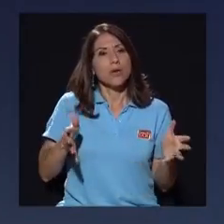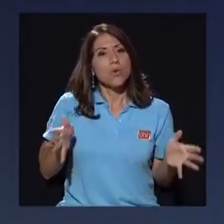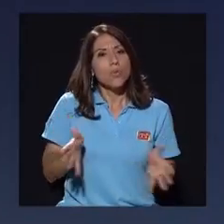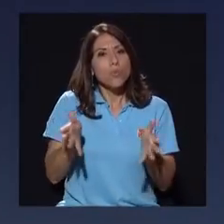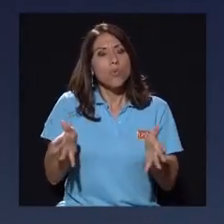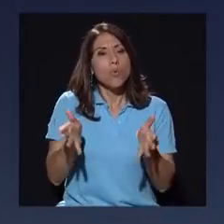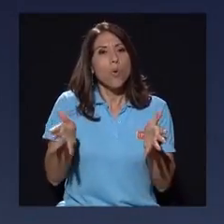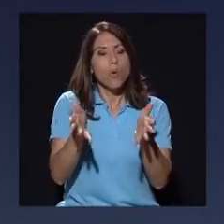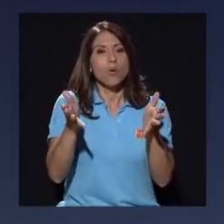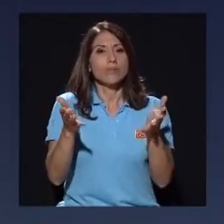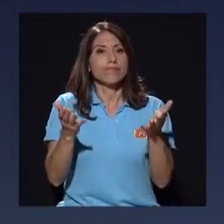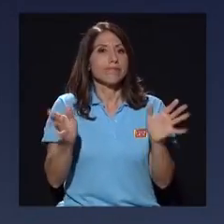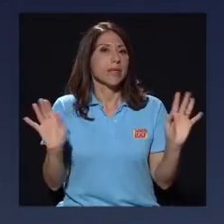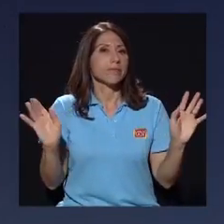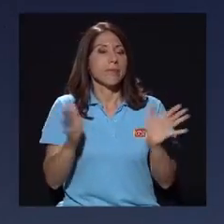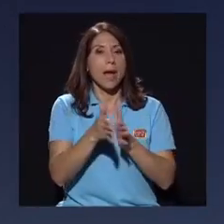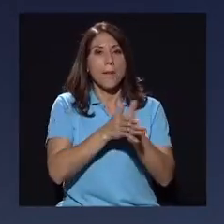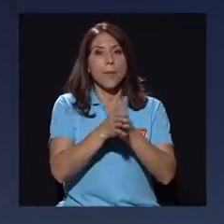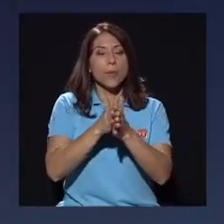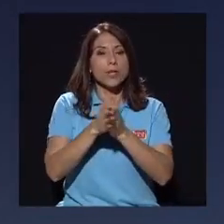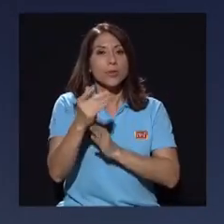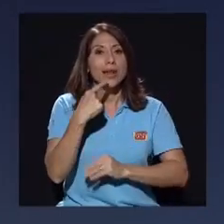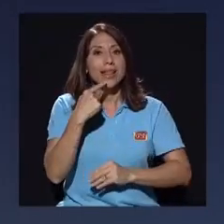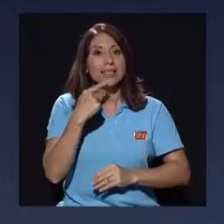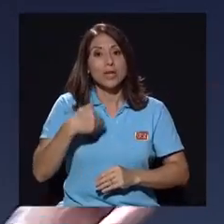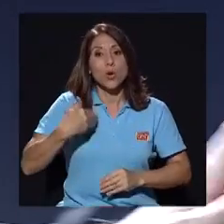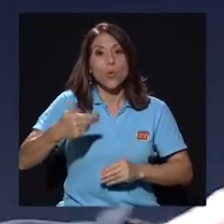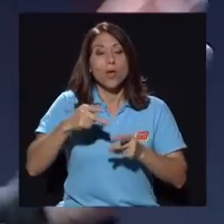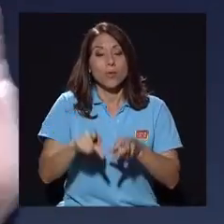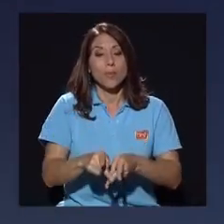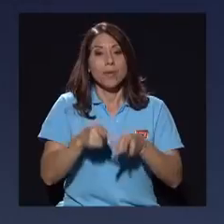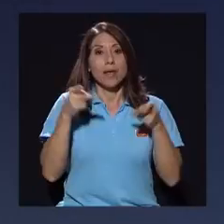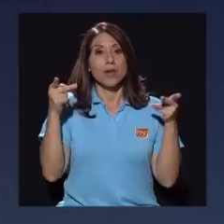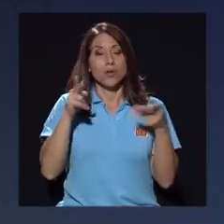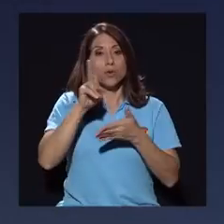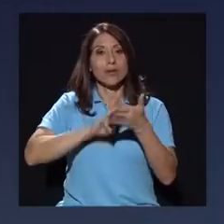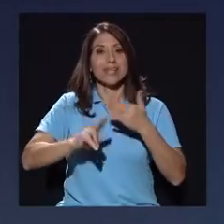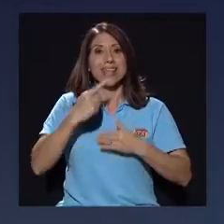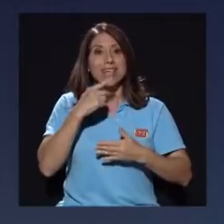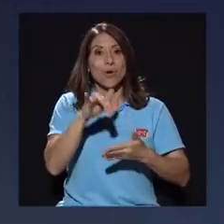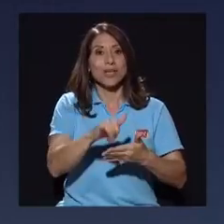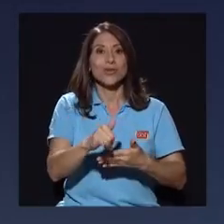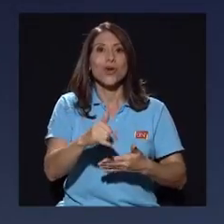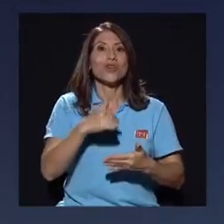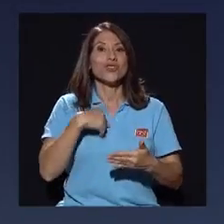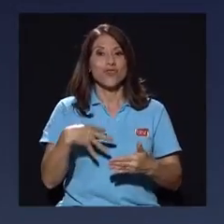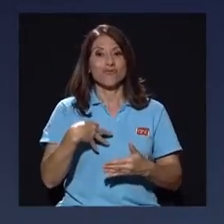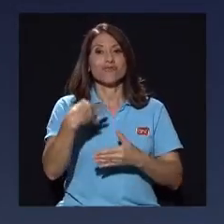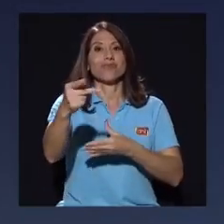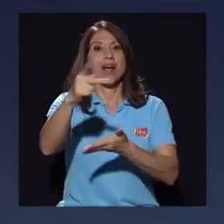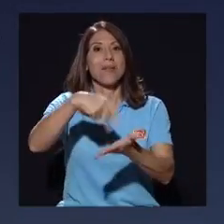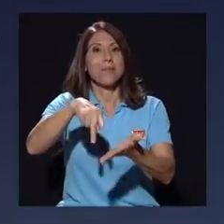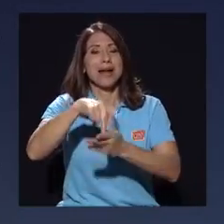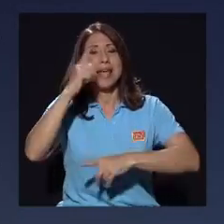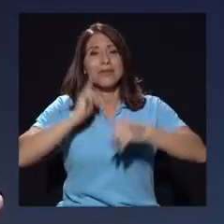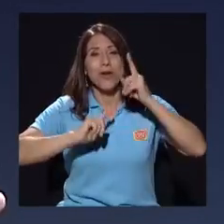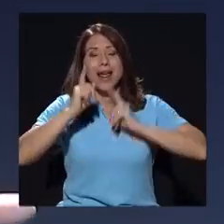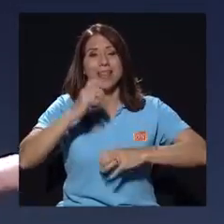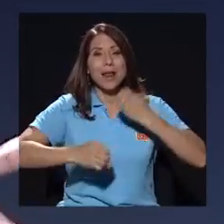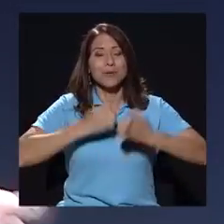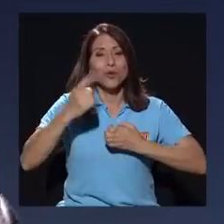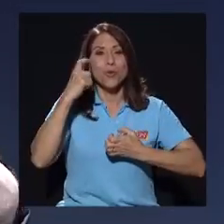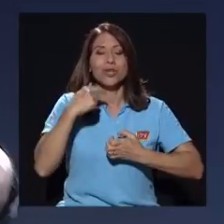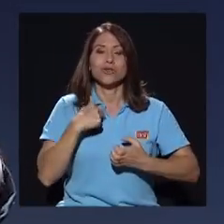darles un empujón. Y nada, aprovecho para decir que cuando entró Semanari y dijo eso, yo salí al parque a llorar de la emoción porque estaba